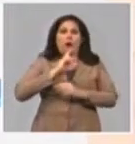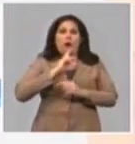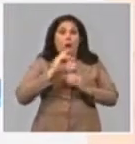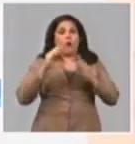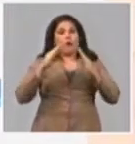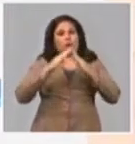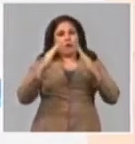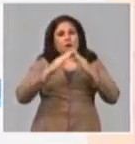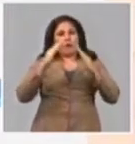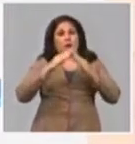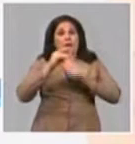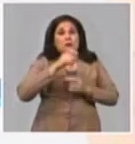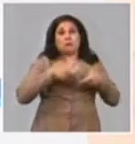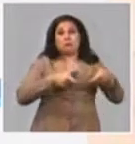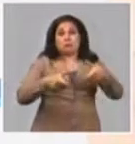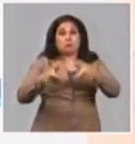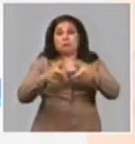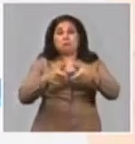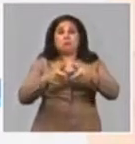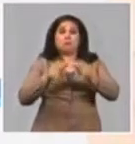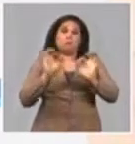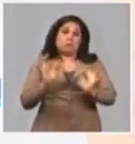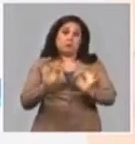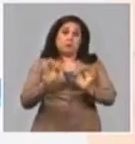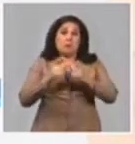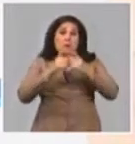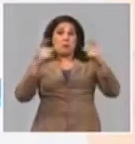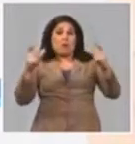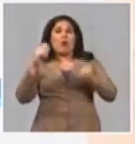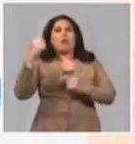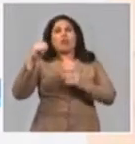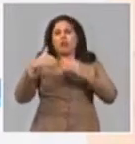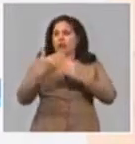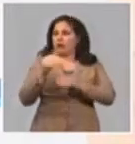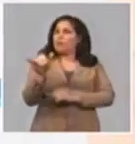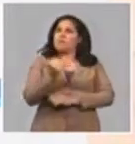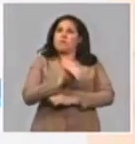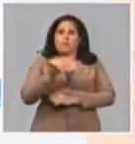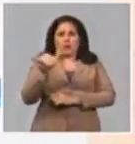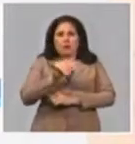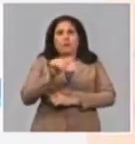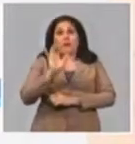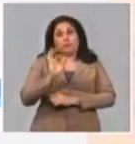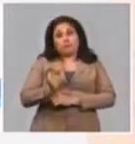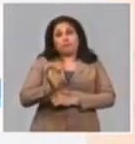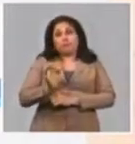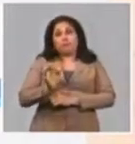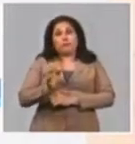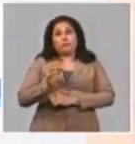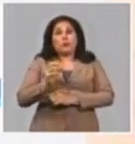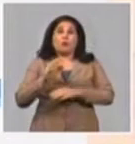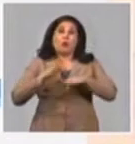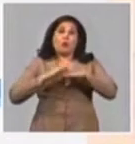y 129 mil habitantes que tienen ciclos mayores de 10 días. Eso es por redes.